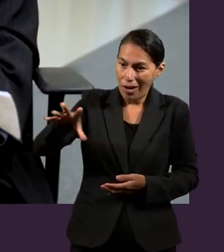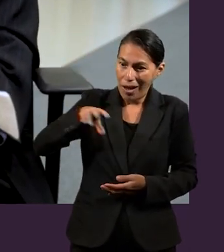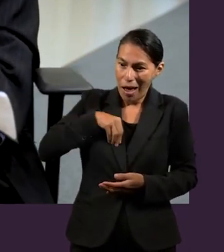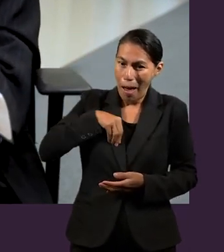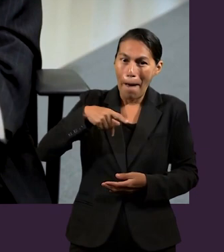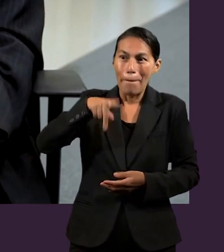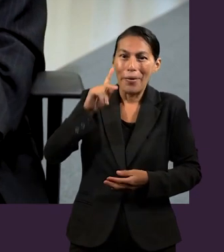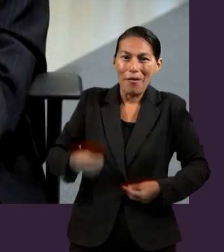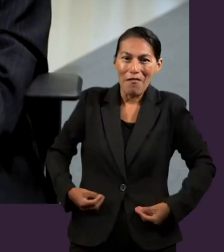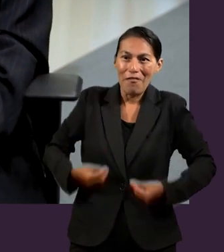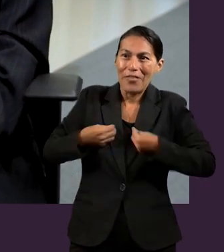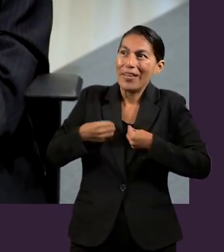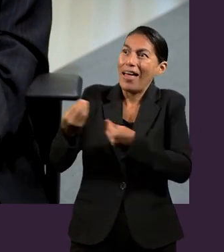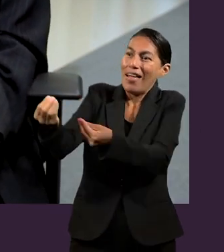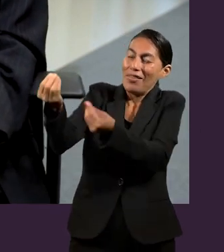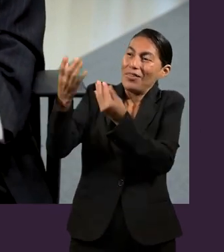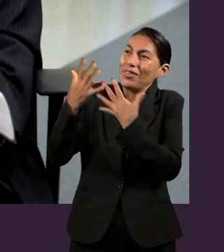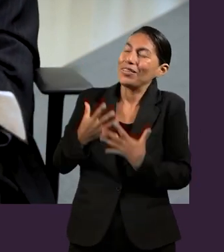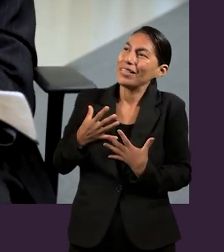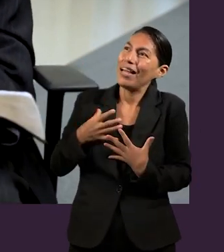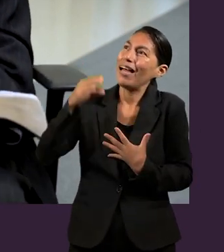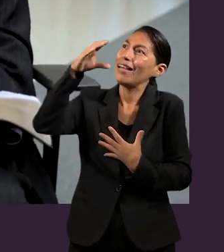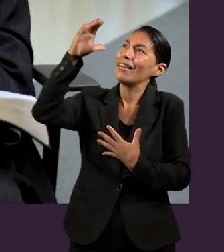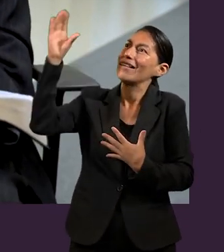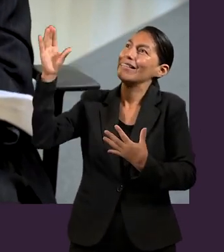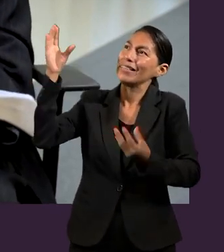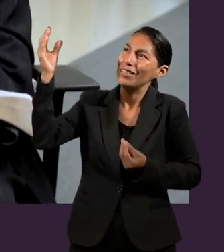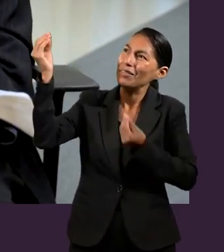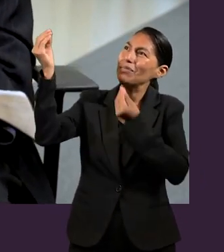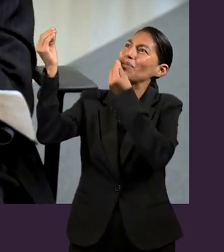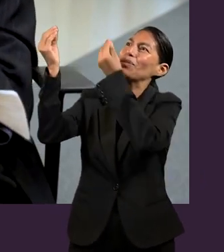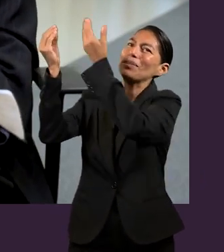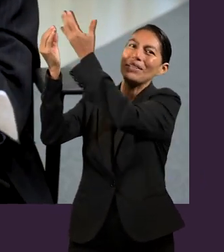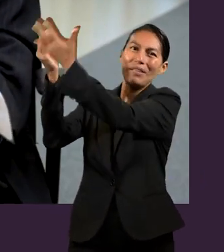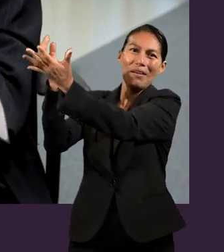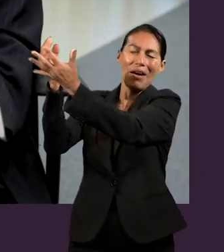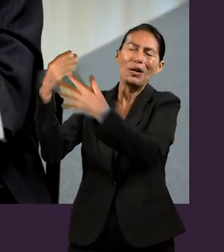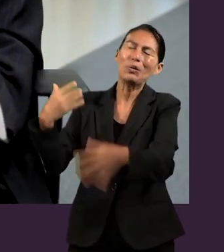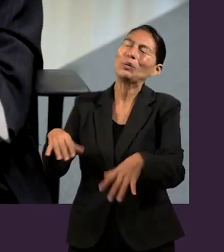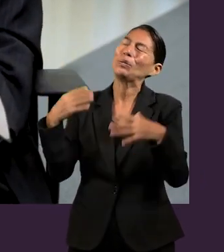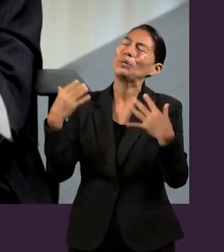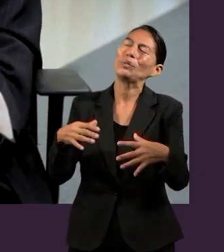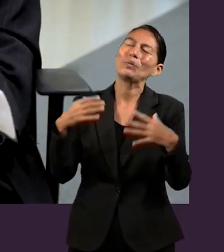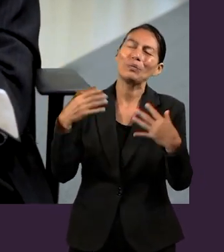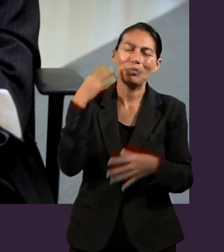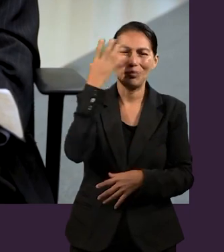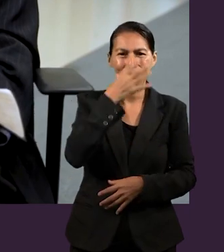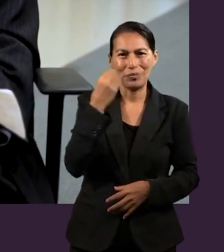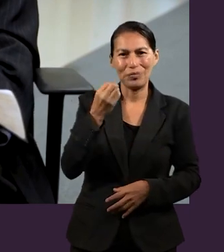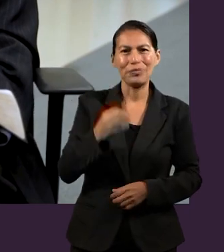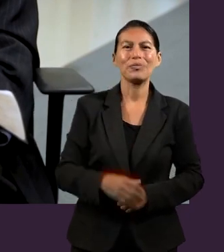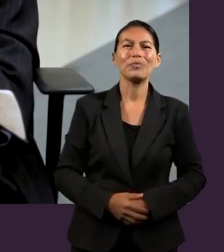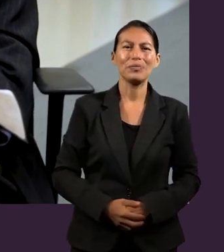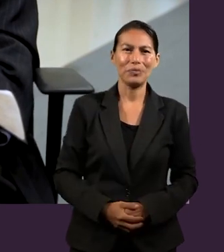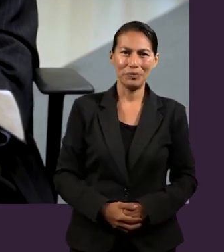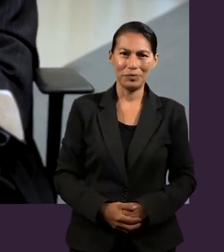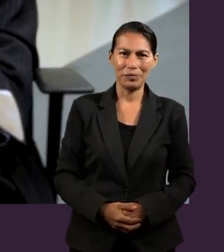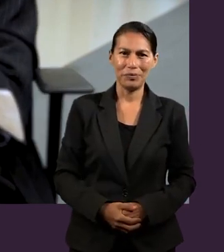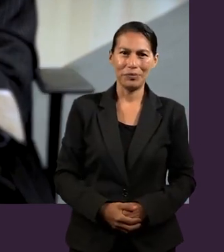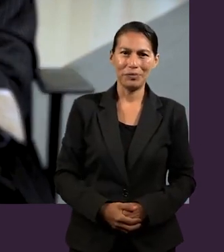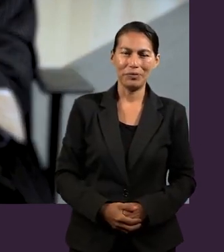a vivir, y sobre todo compartir el trono de Cristo en el mundo del mundo.